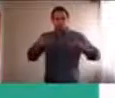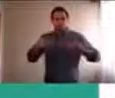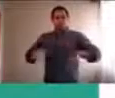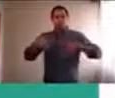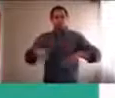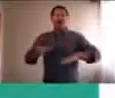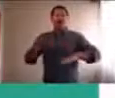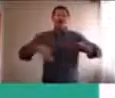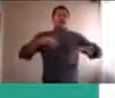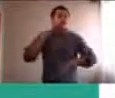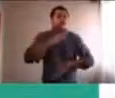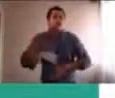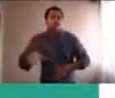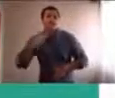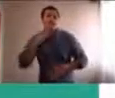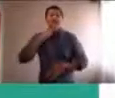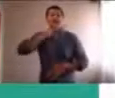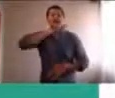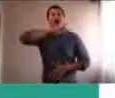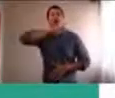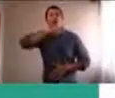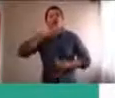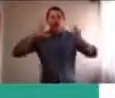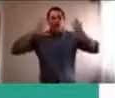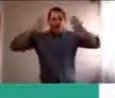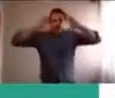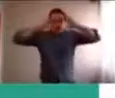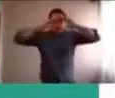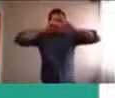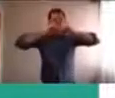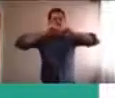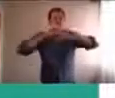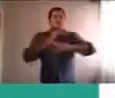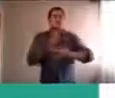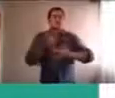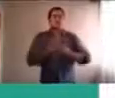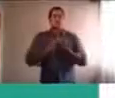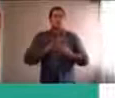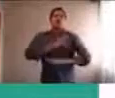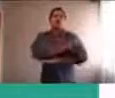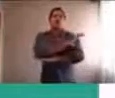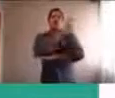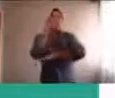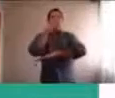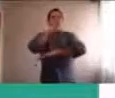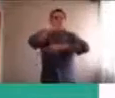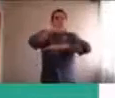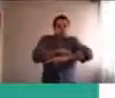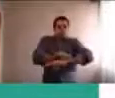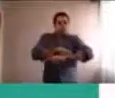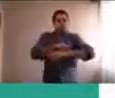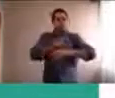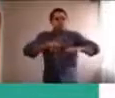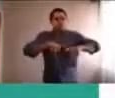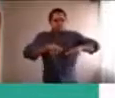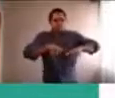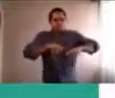los adultos, que llega la noche, y al haber estado, sentados todo el día, frente a un dispositivo, uno está como,